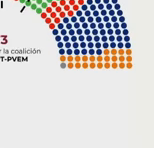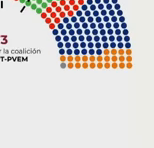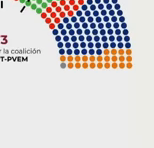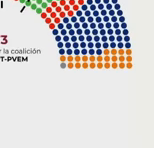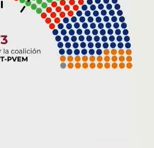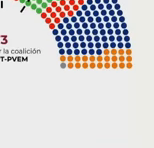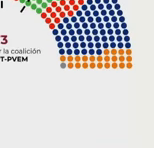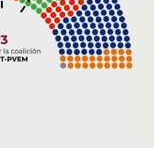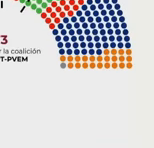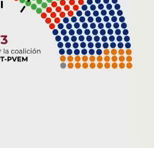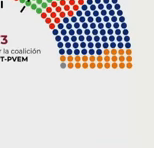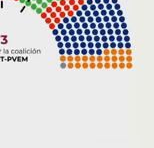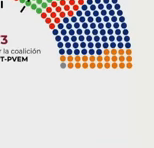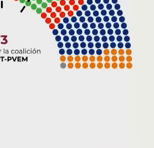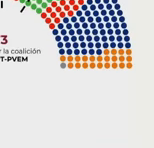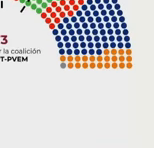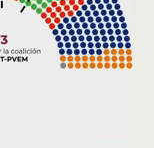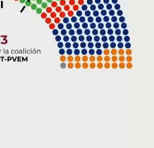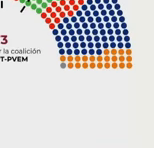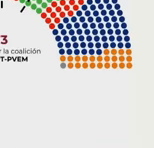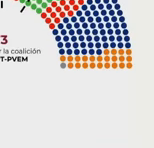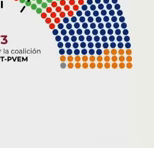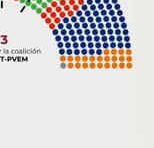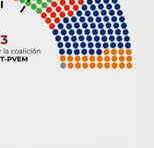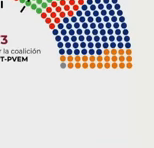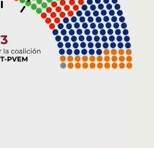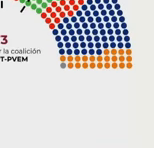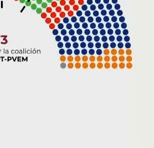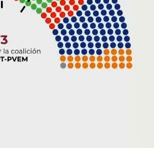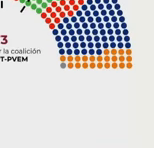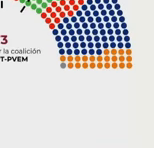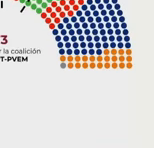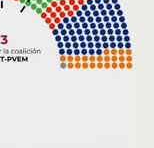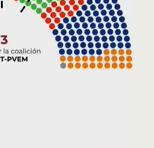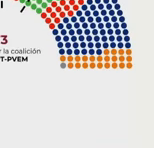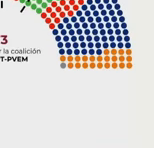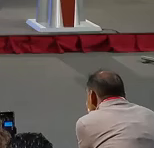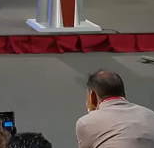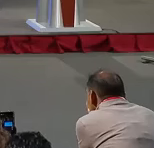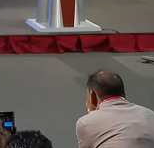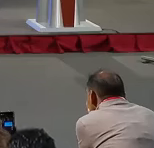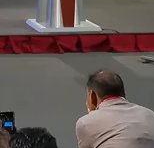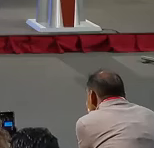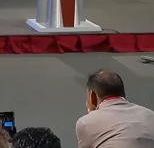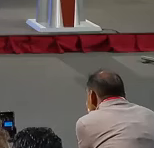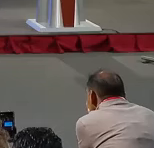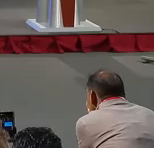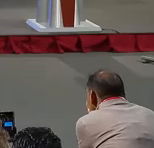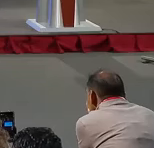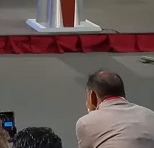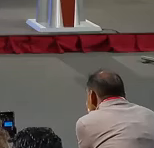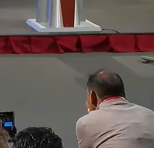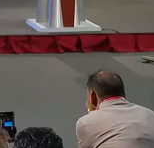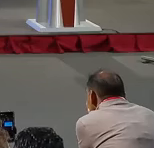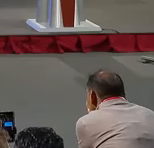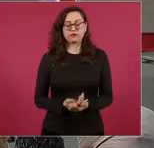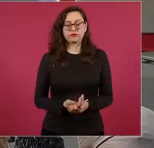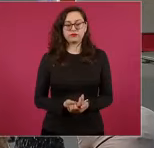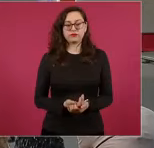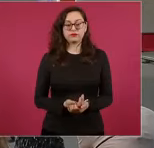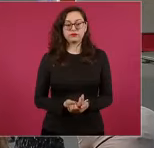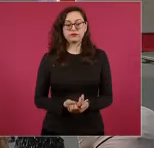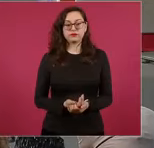.59. 43 más 11 te da 51. Quiere decir